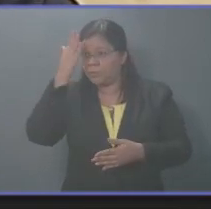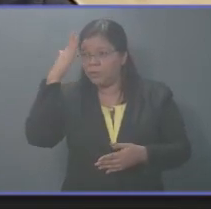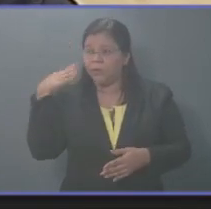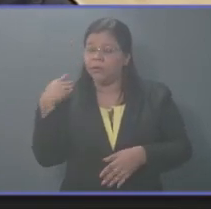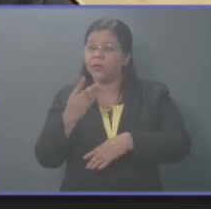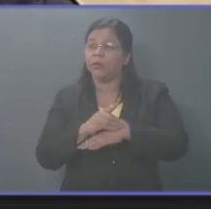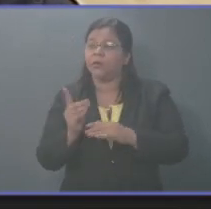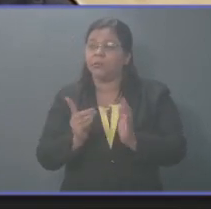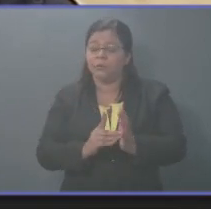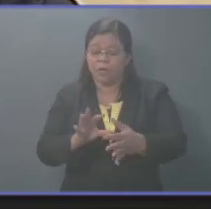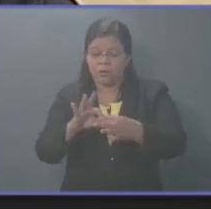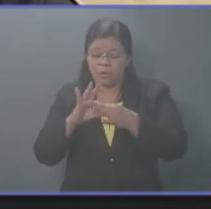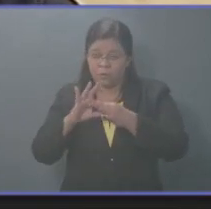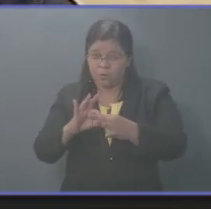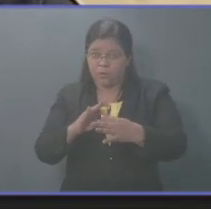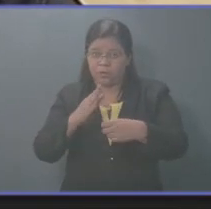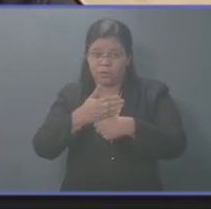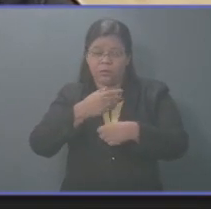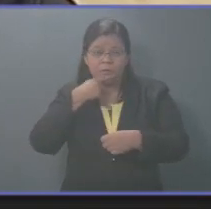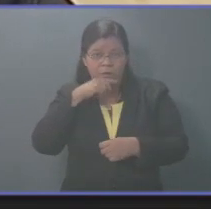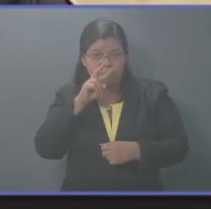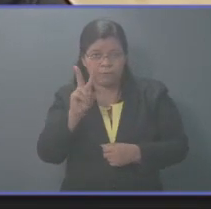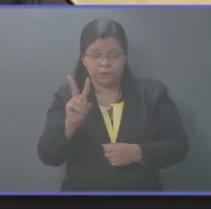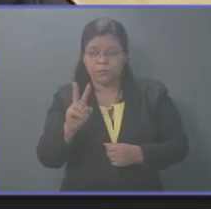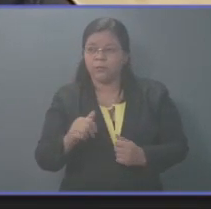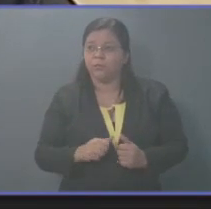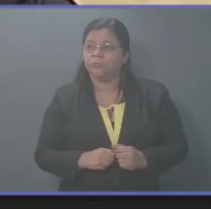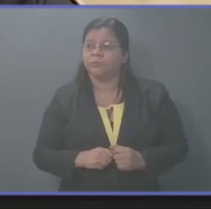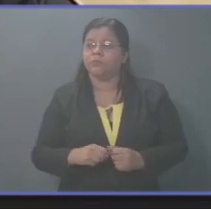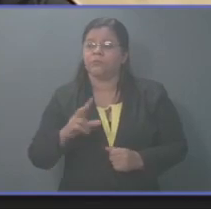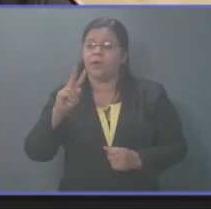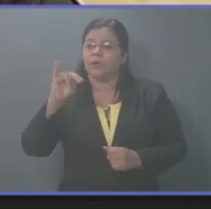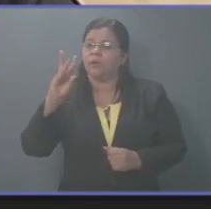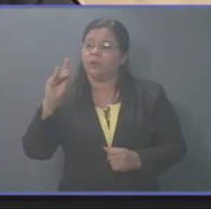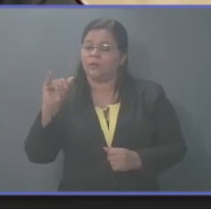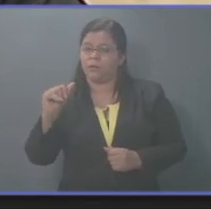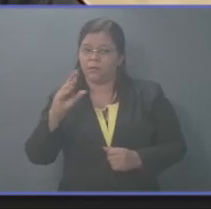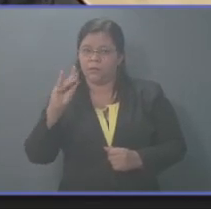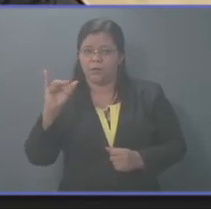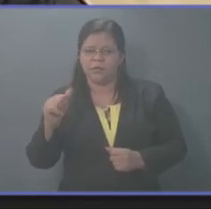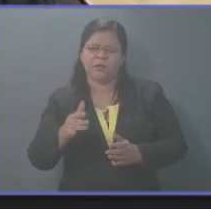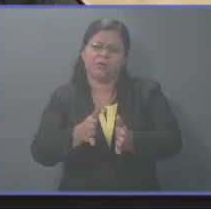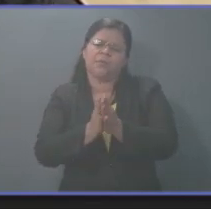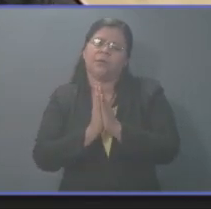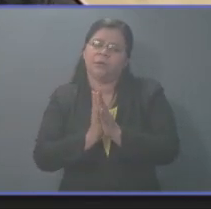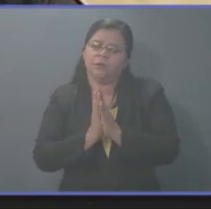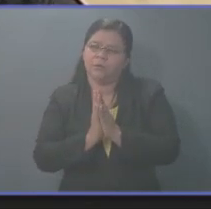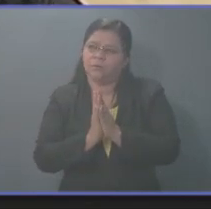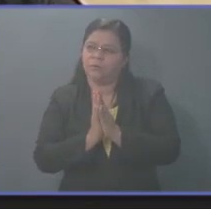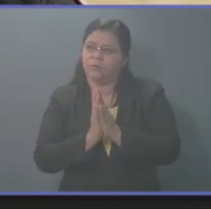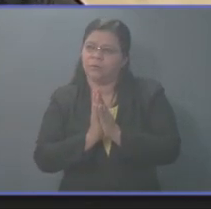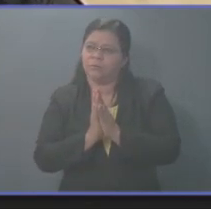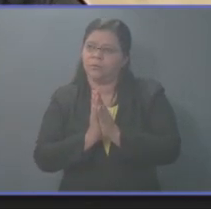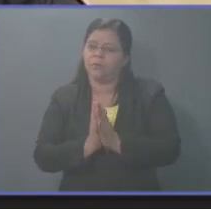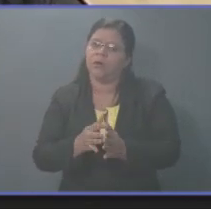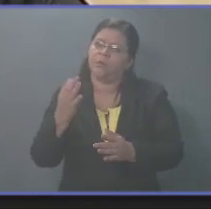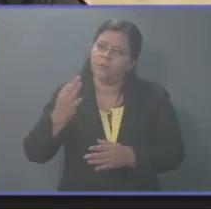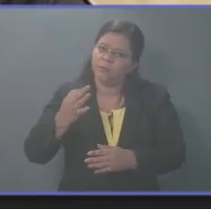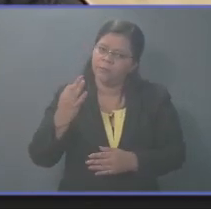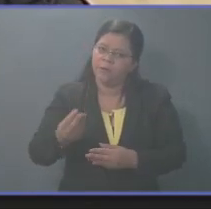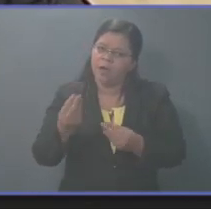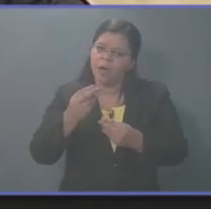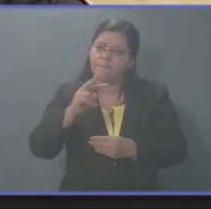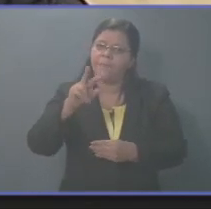coordinadora del grupo FMLN, Nidia Díaz, le pido que me den los